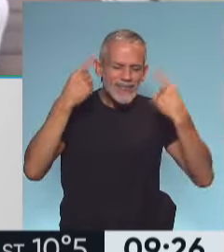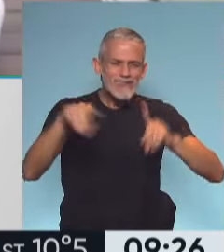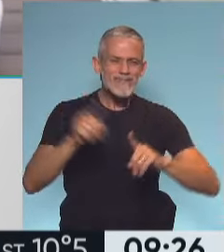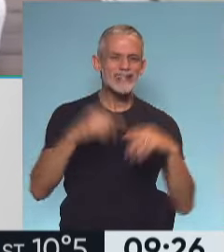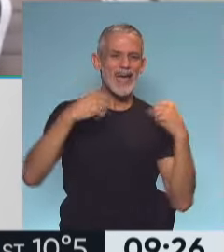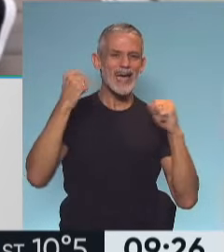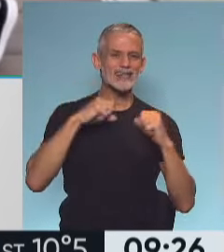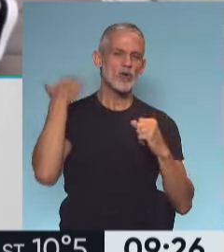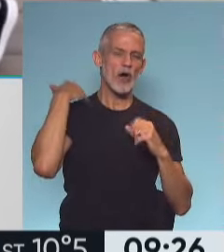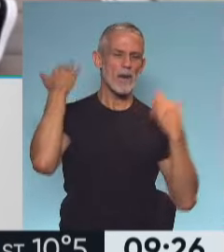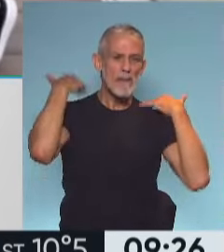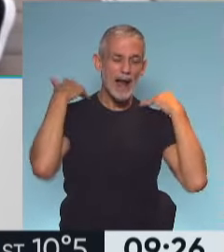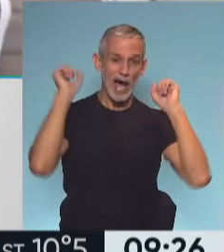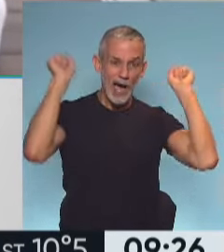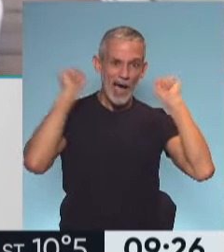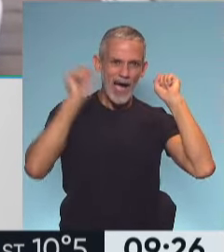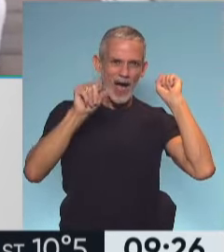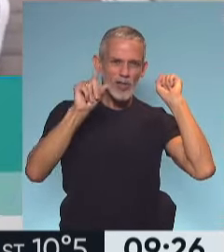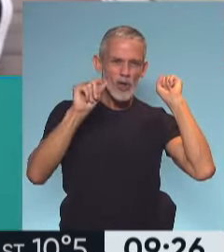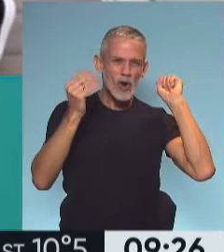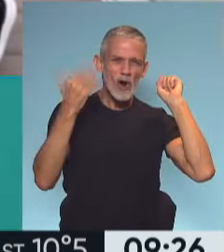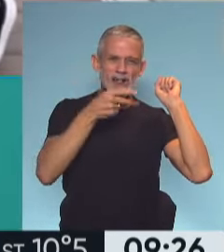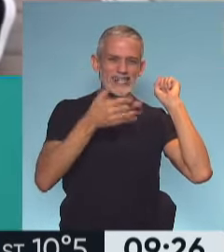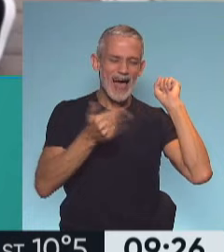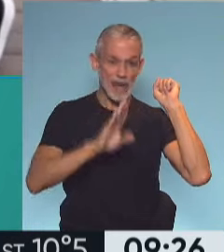los ejercicios espinales los que nos quitaban el dolor de espalda.